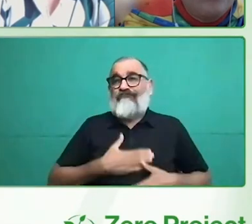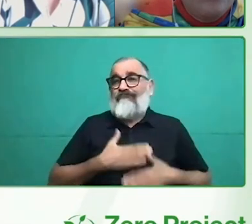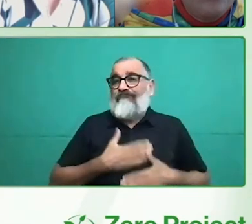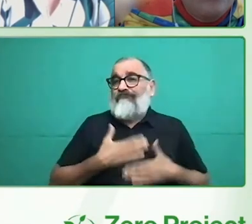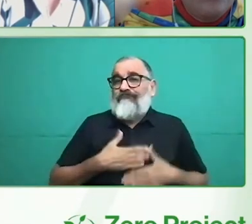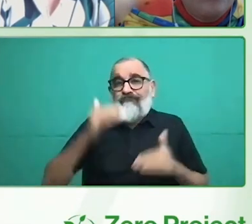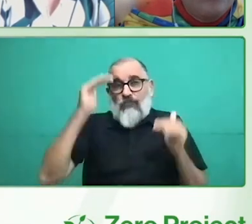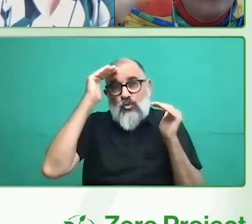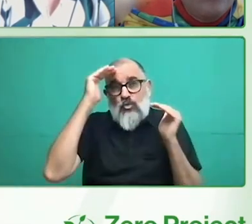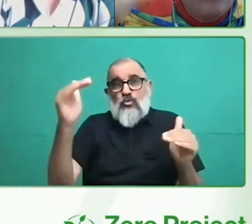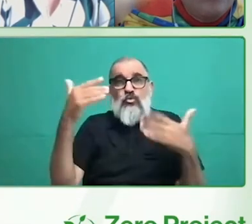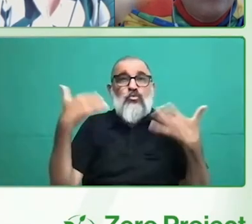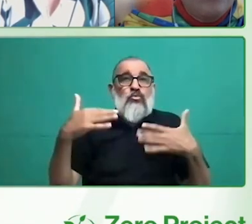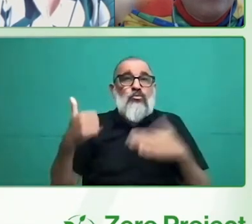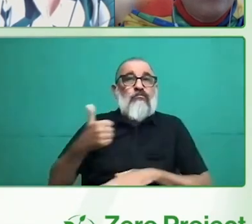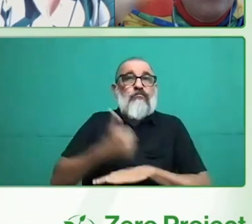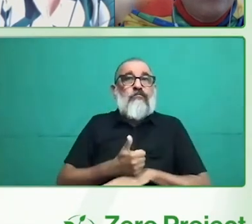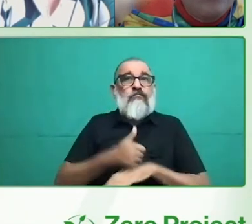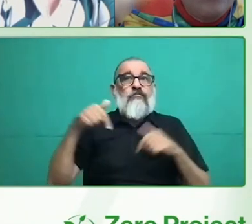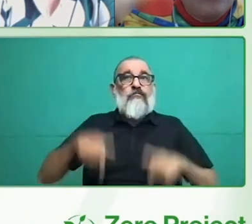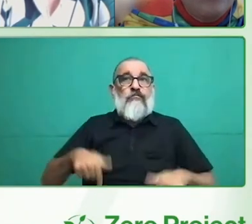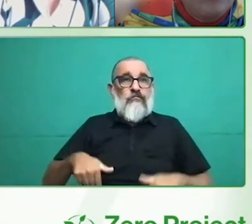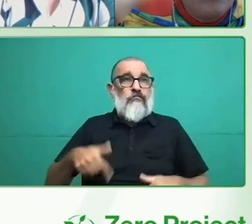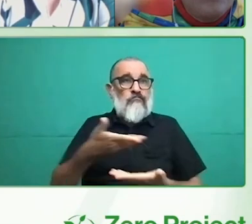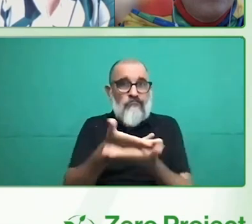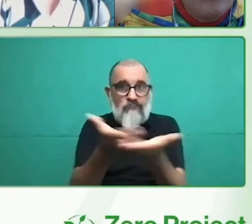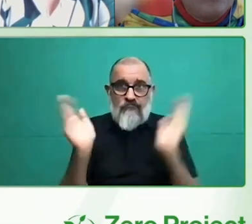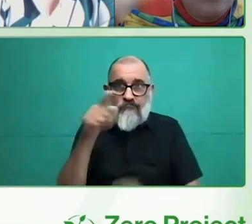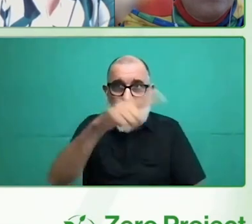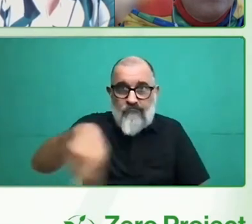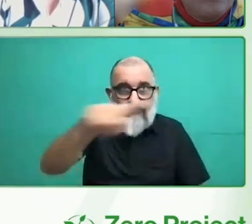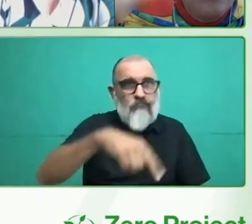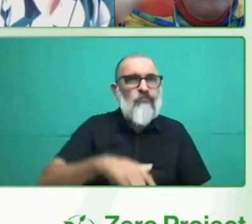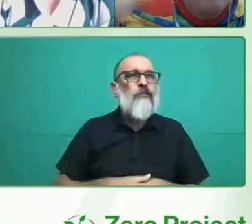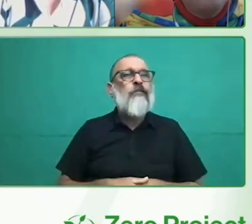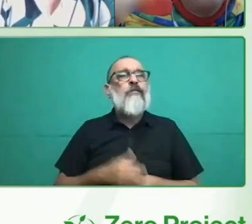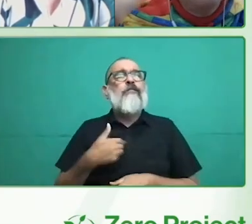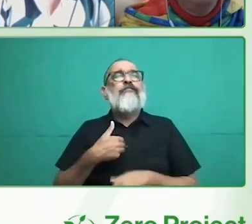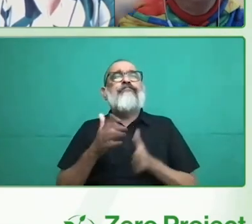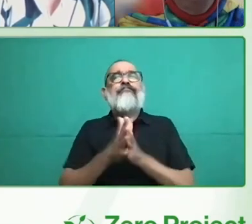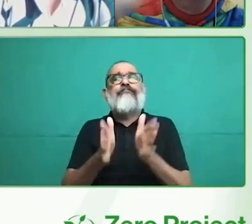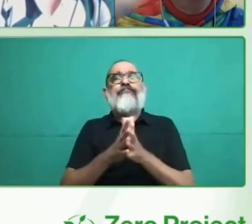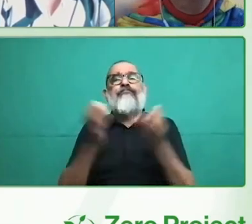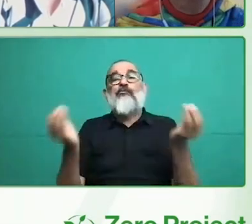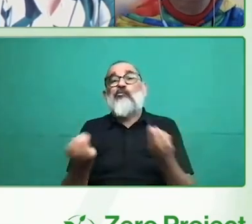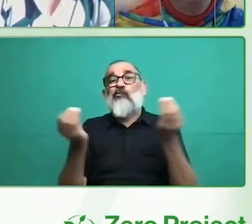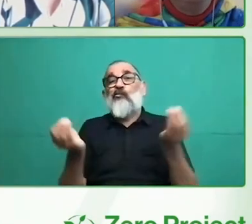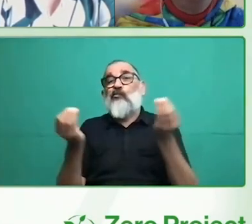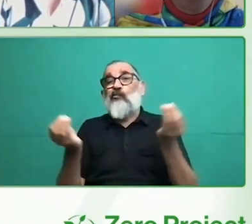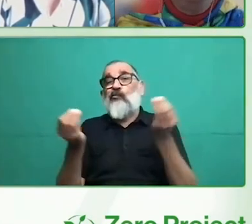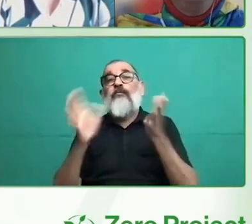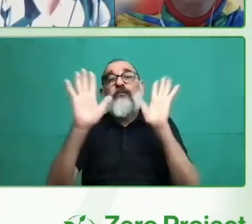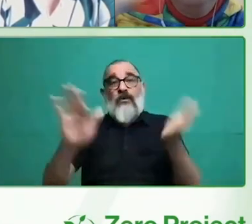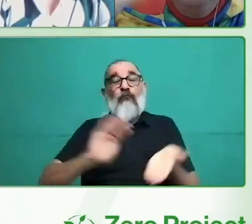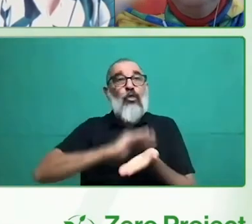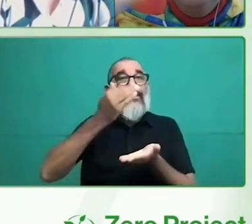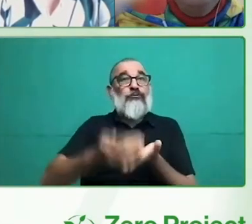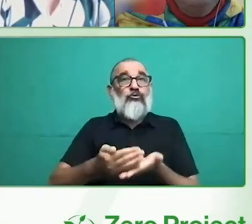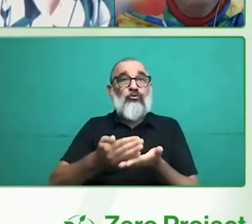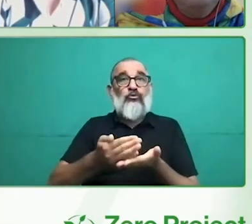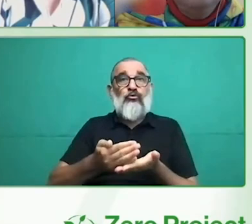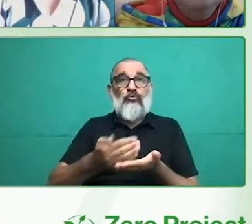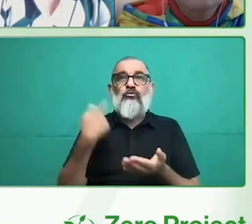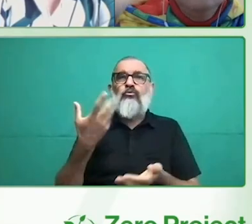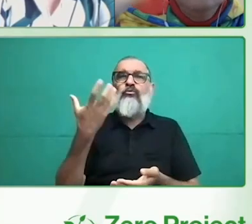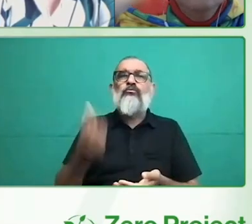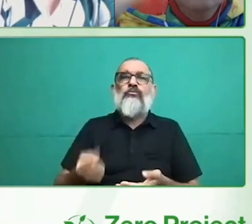varios años en donde nos hemos dedicado a el diseño y la implementación y seguimiento de viviendas